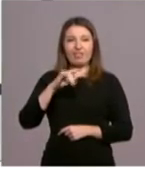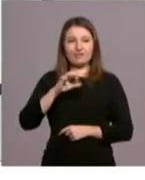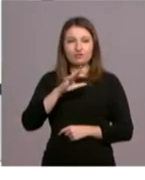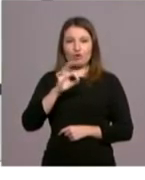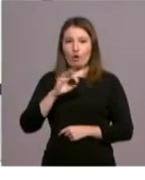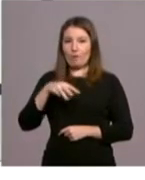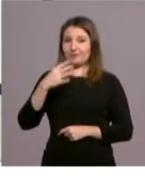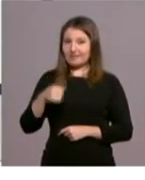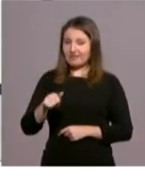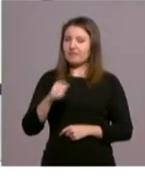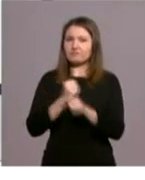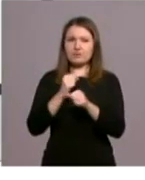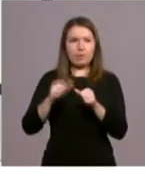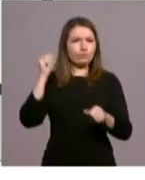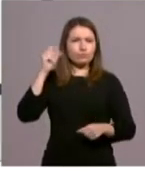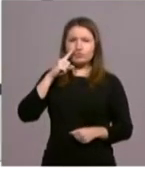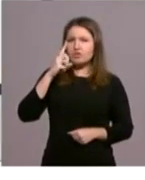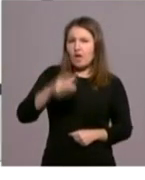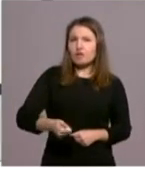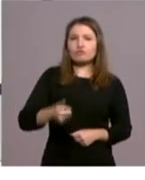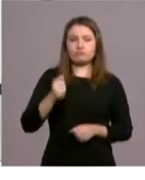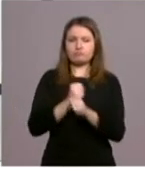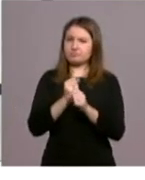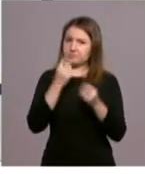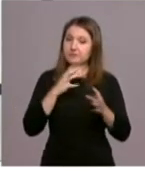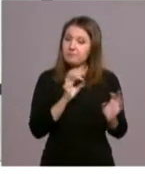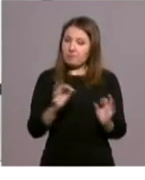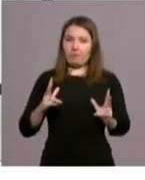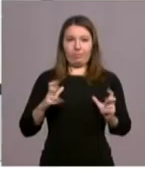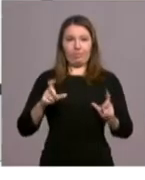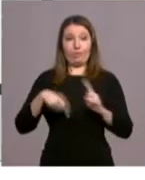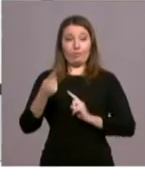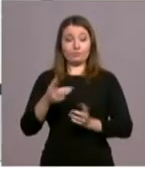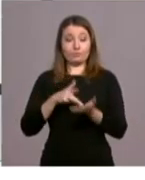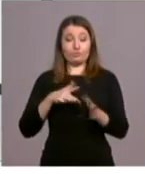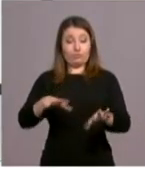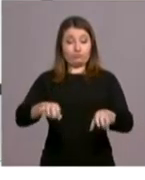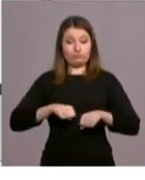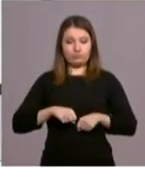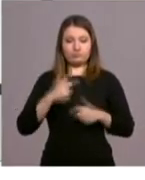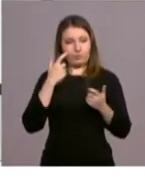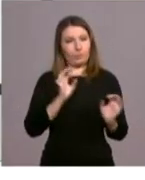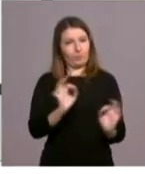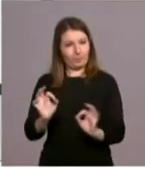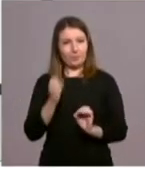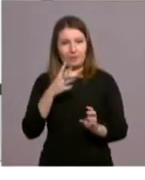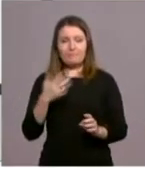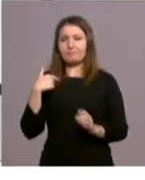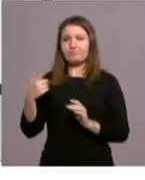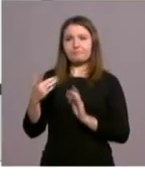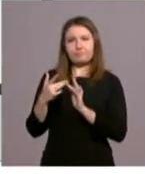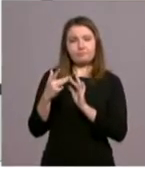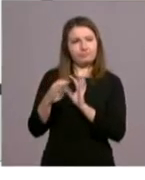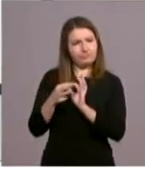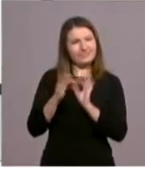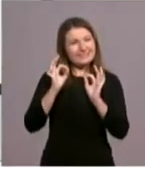labor extraordinaria durante muchos años y bueno, pues hay una unión muy estrecha, sobre